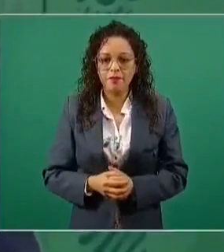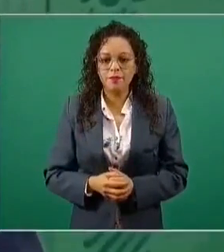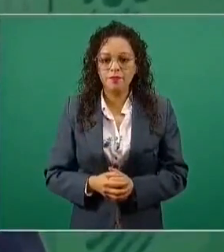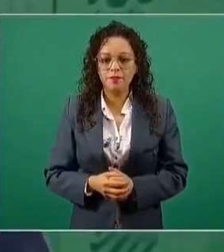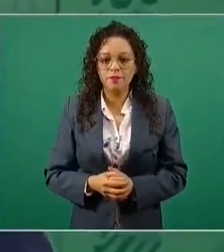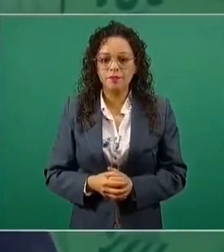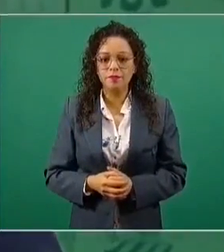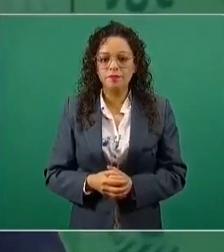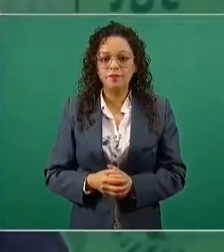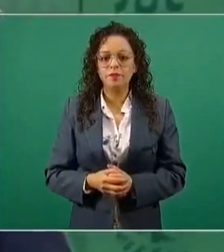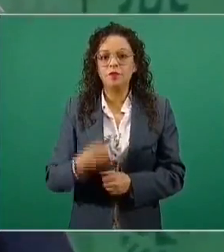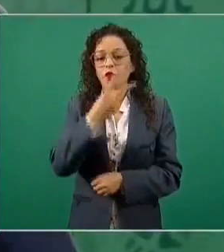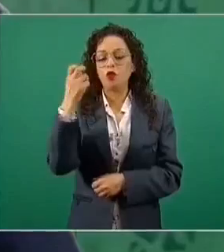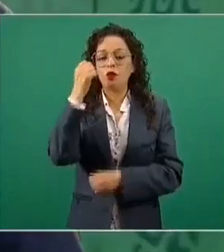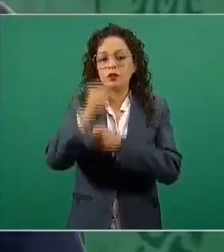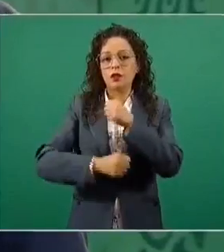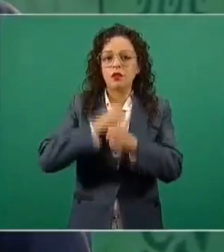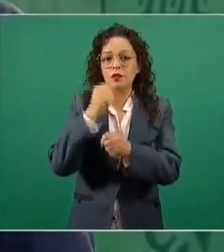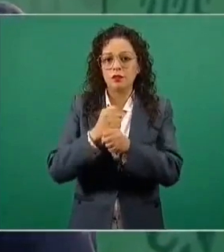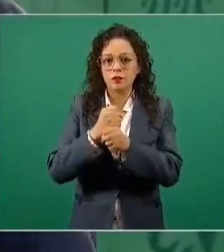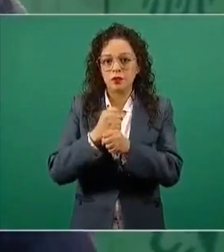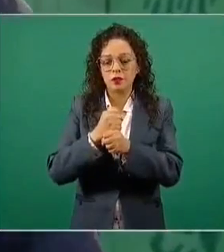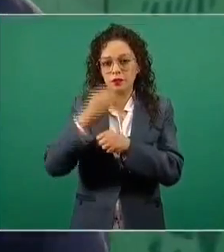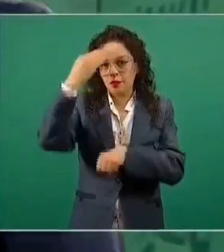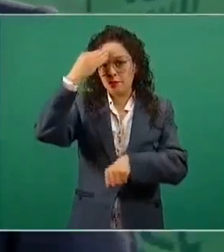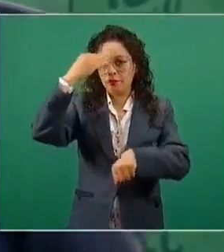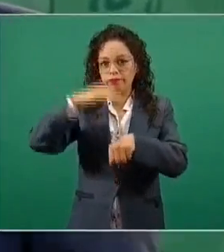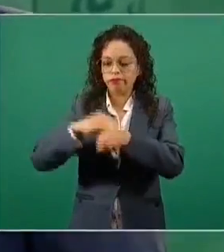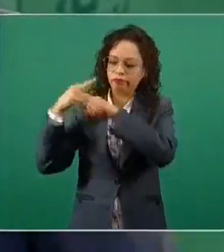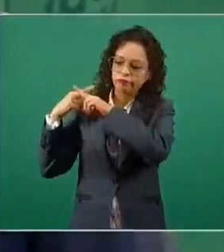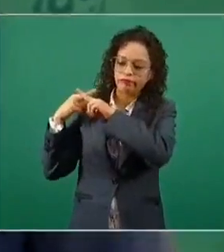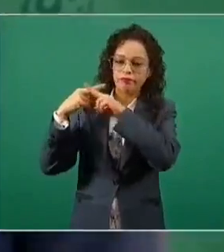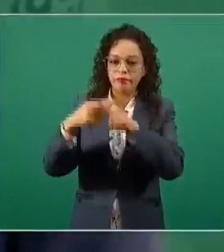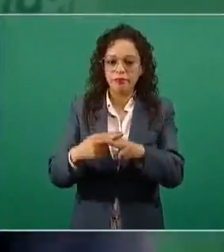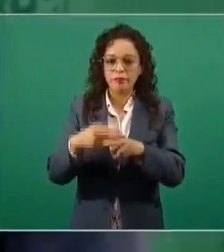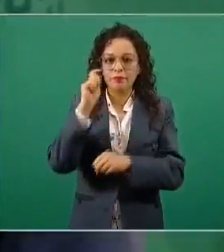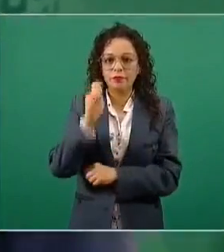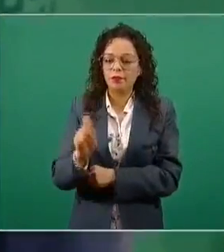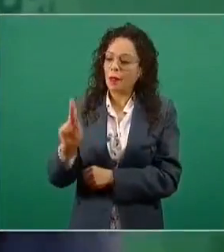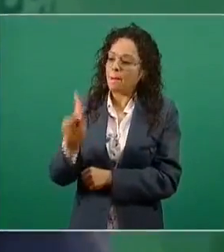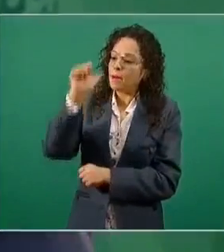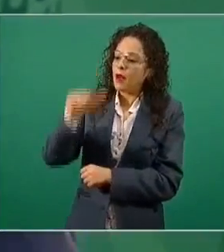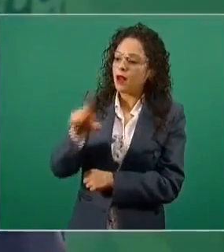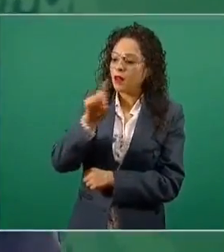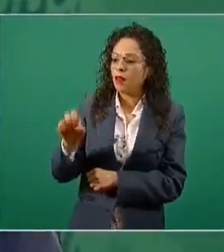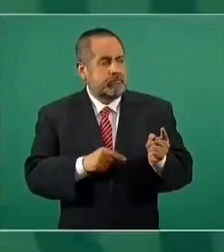conmemoración de los 200 años de la proclamación del Plan de Iguala.